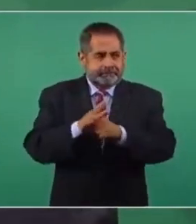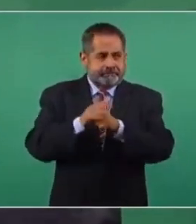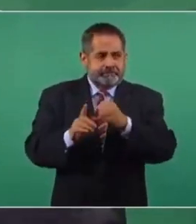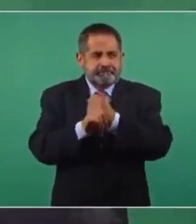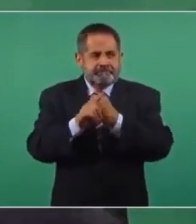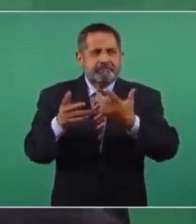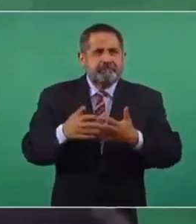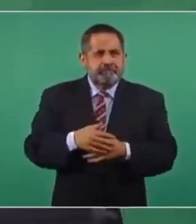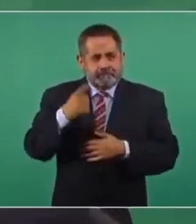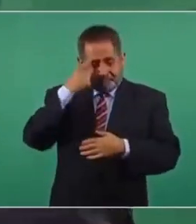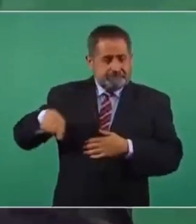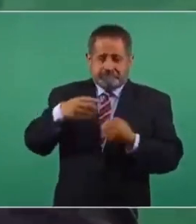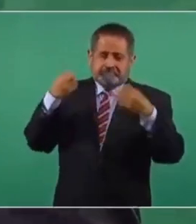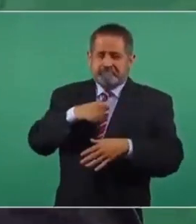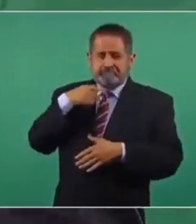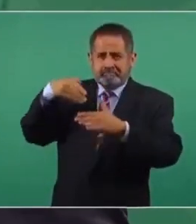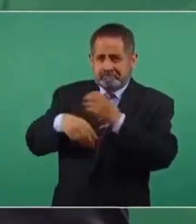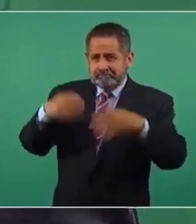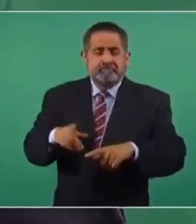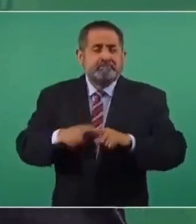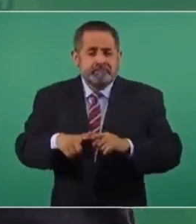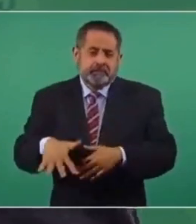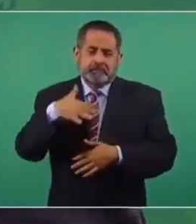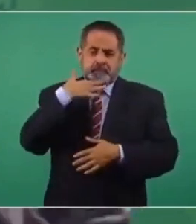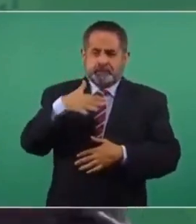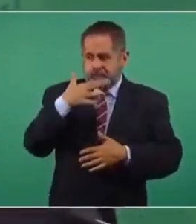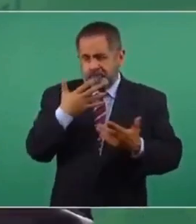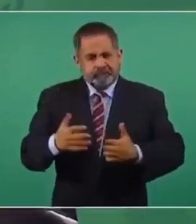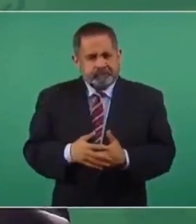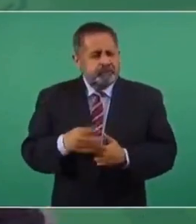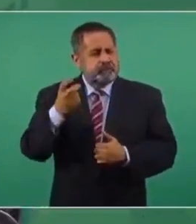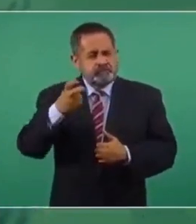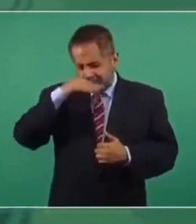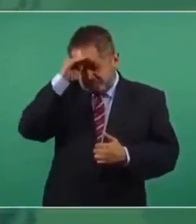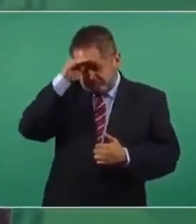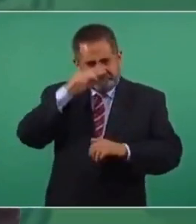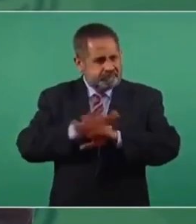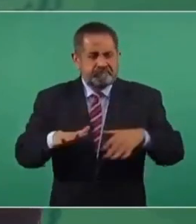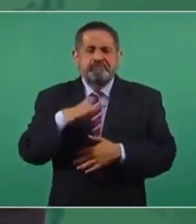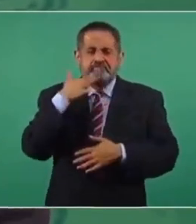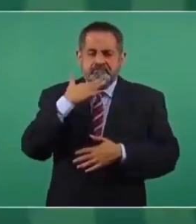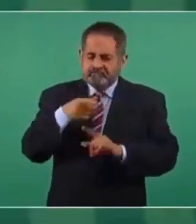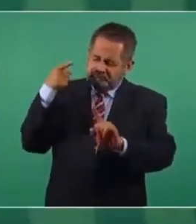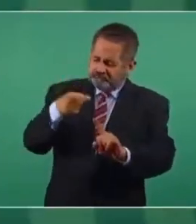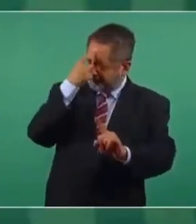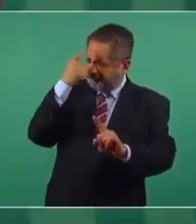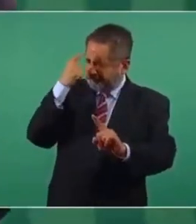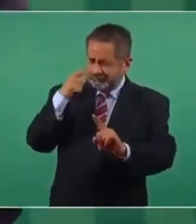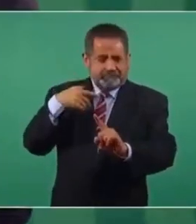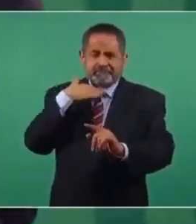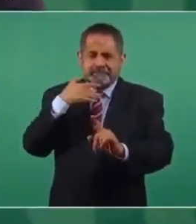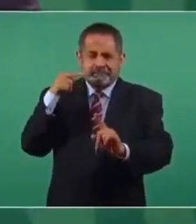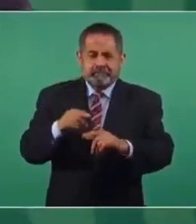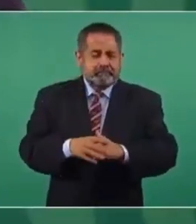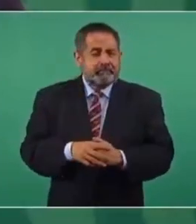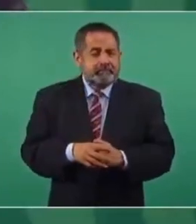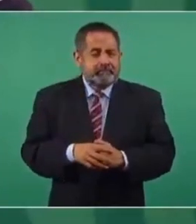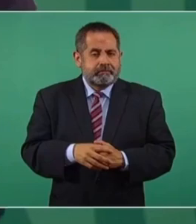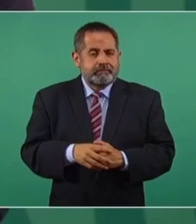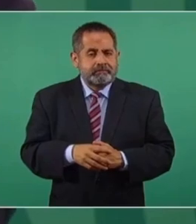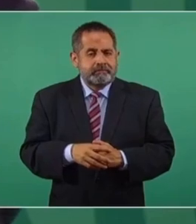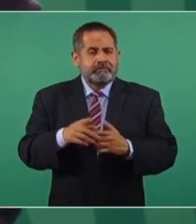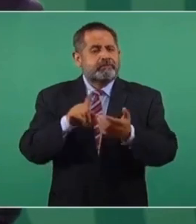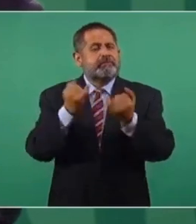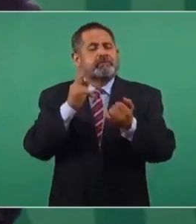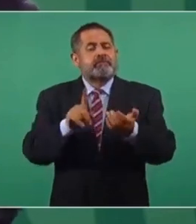que echa por la borda todo, es la corrupción. Entonces, por eso dijimos, la corrupción, Andrés Morel. Así como una